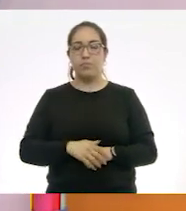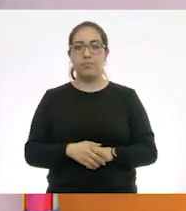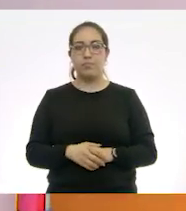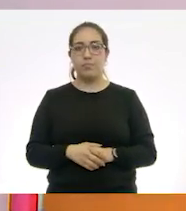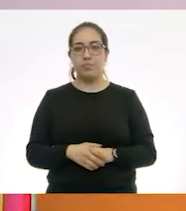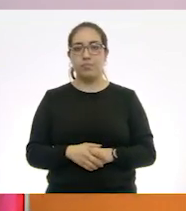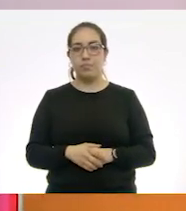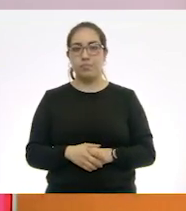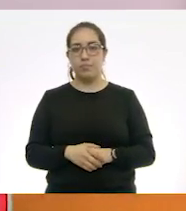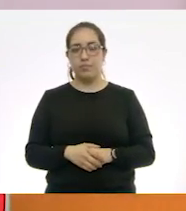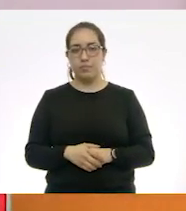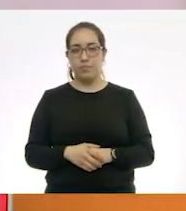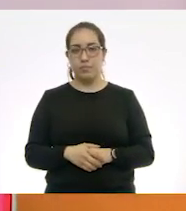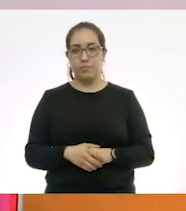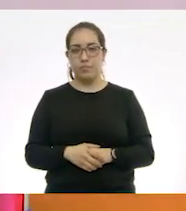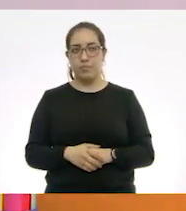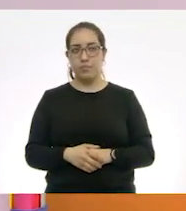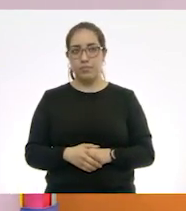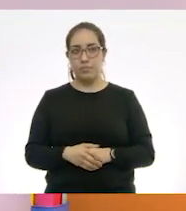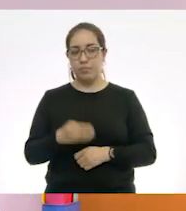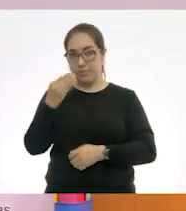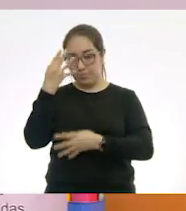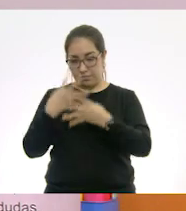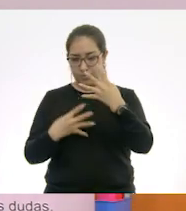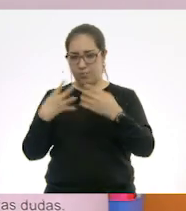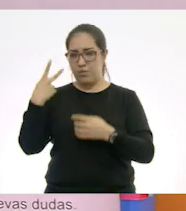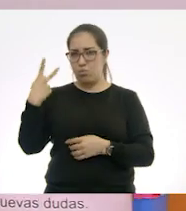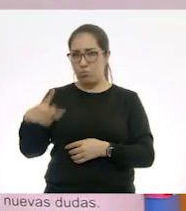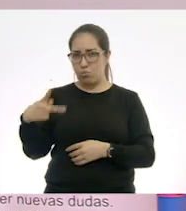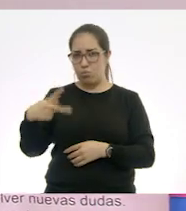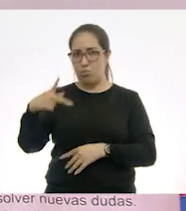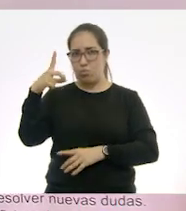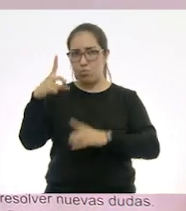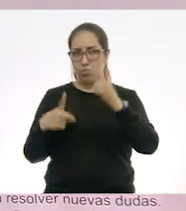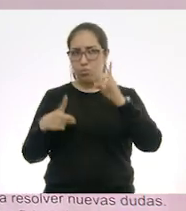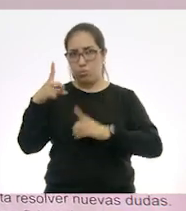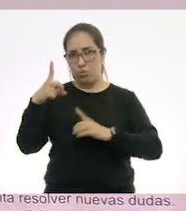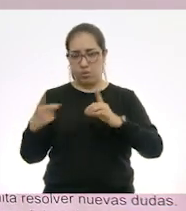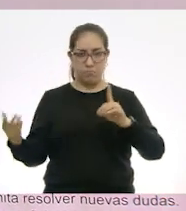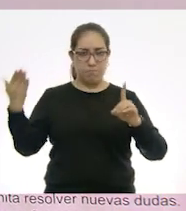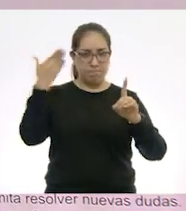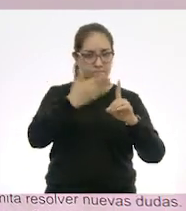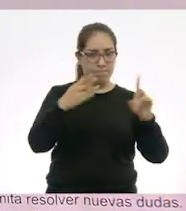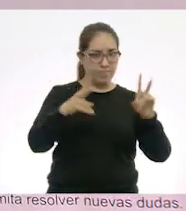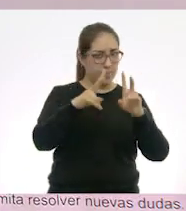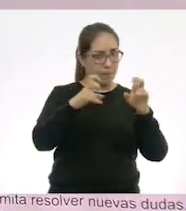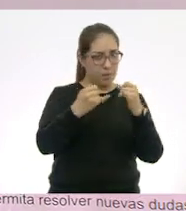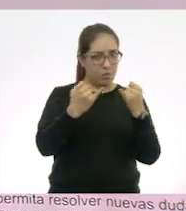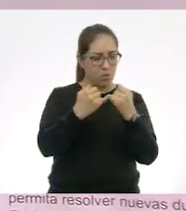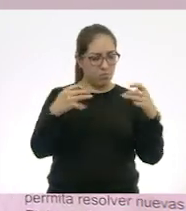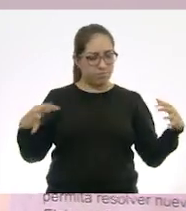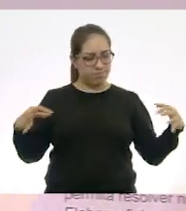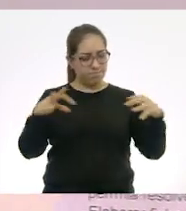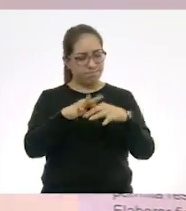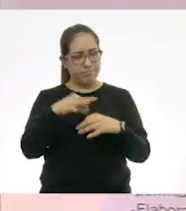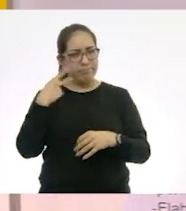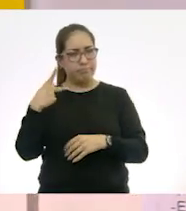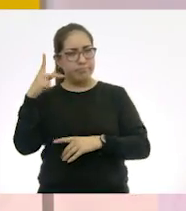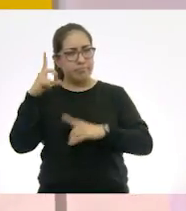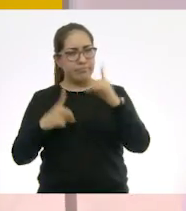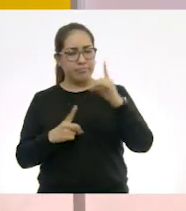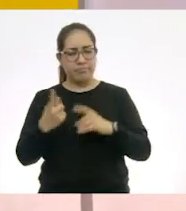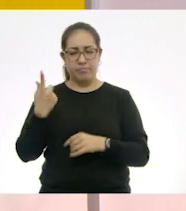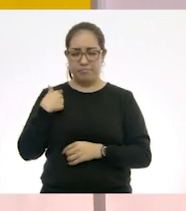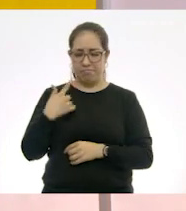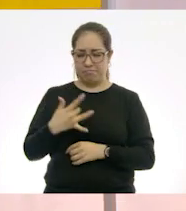a ver qué dudas tiene Jorge sobre esto. Y las dudas que yo veo que él